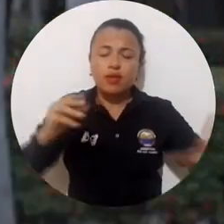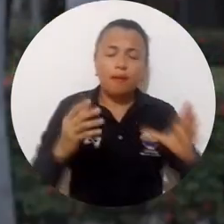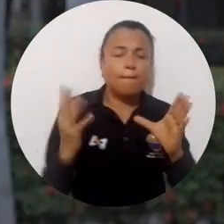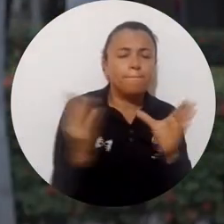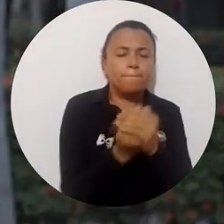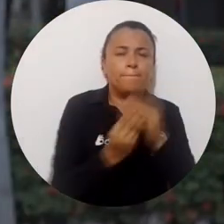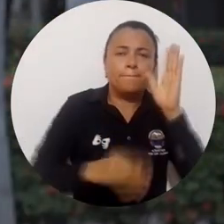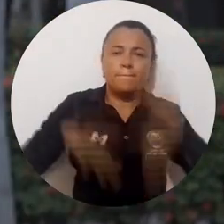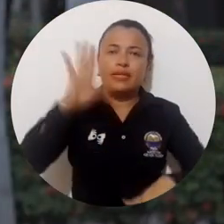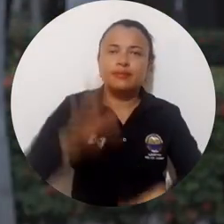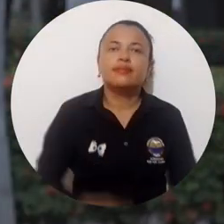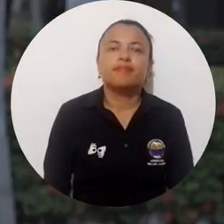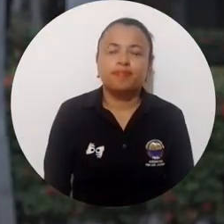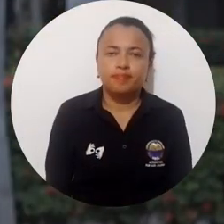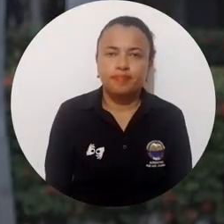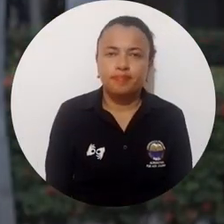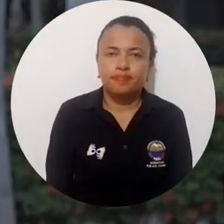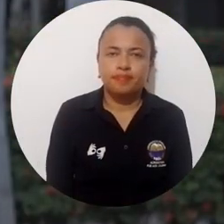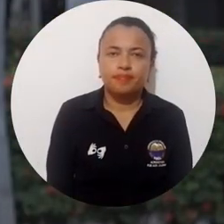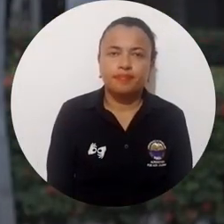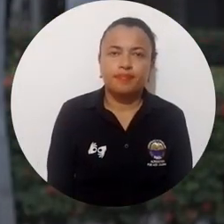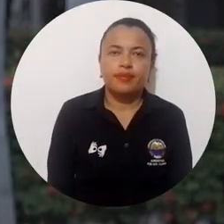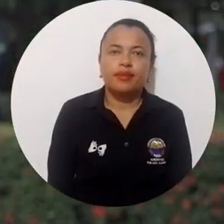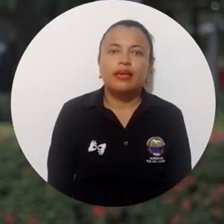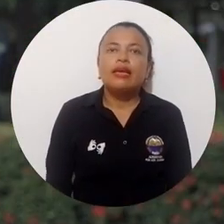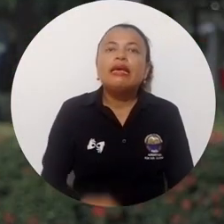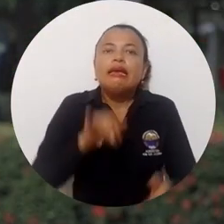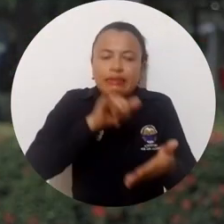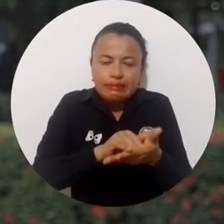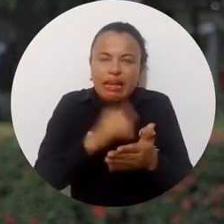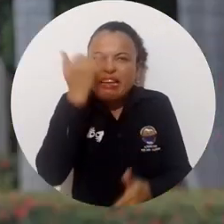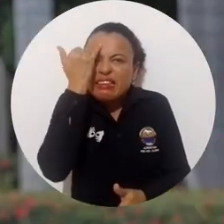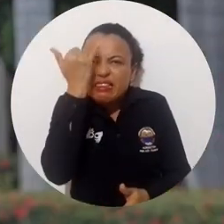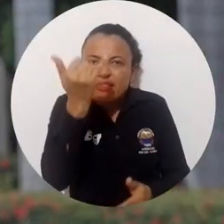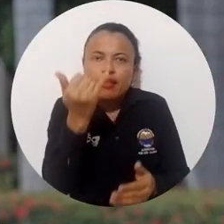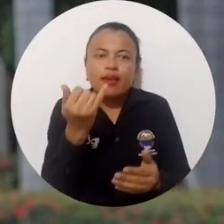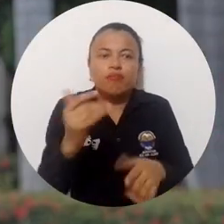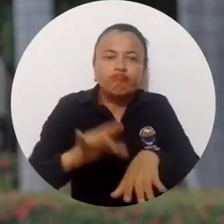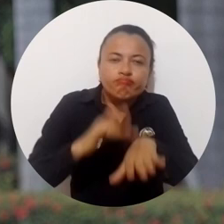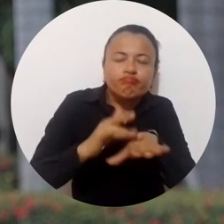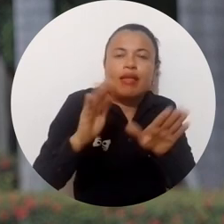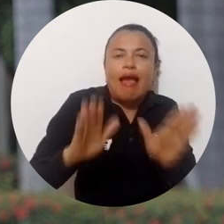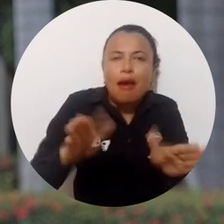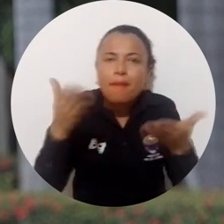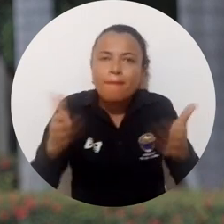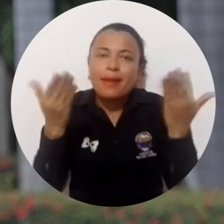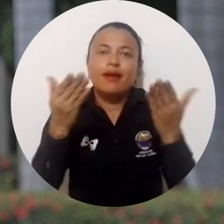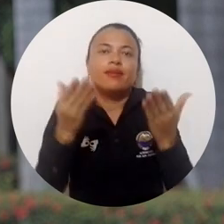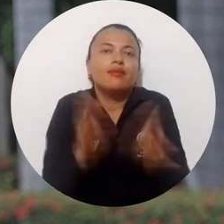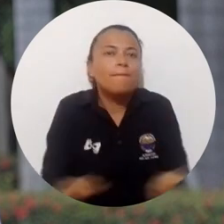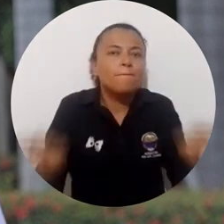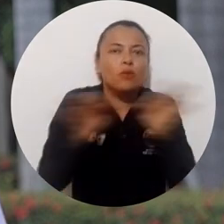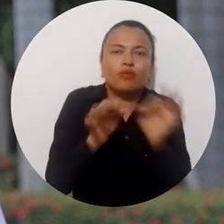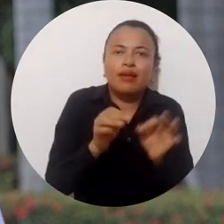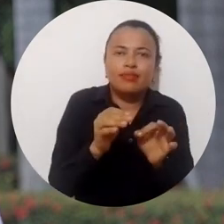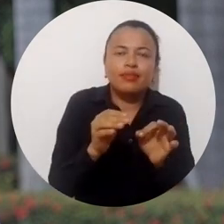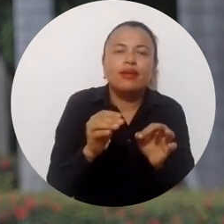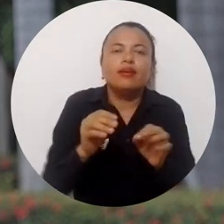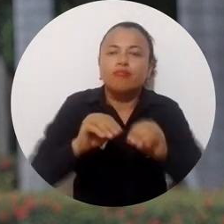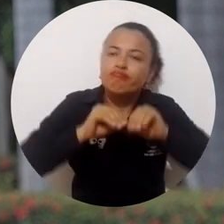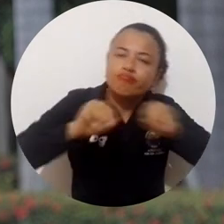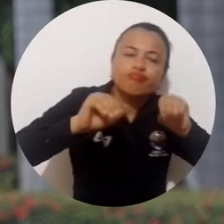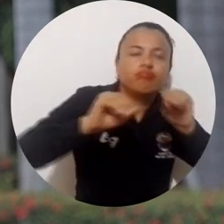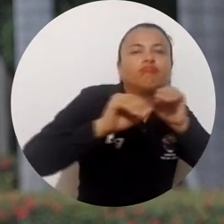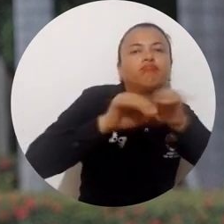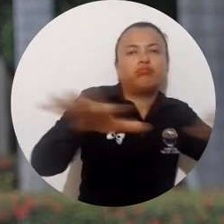universidad de una universidad más incluyente. Una iniciativa para promover aquellos aspectos que son de interés